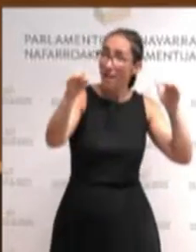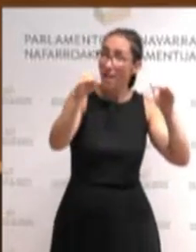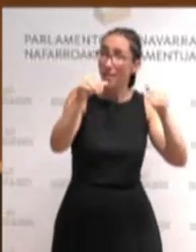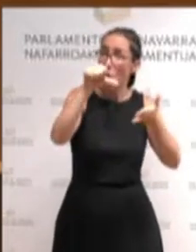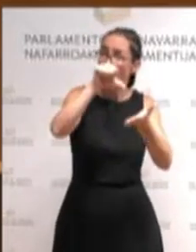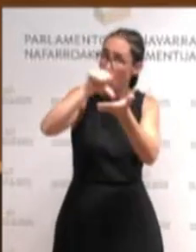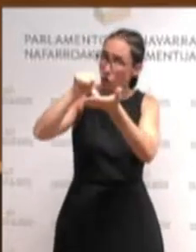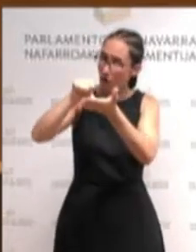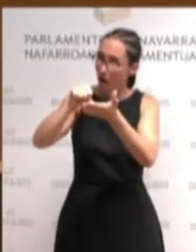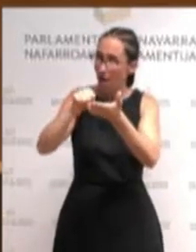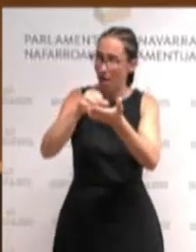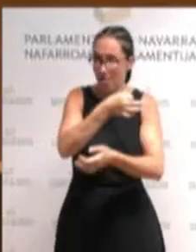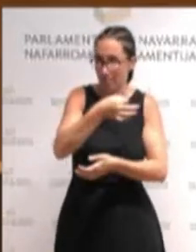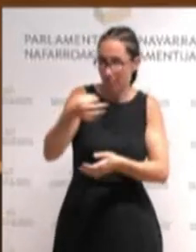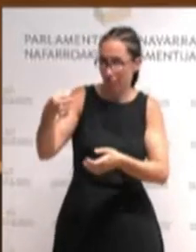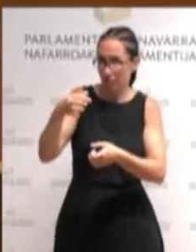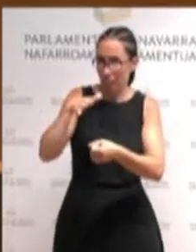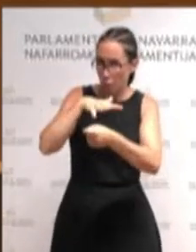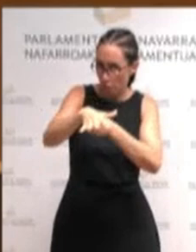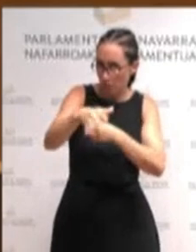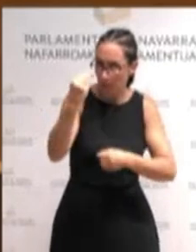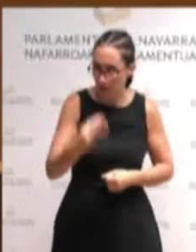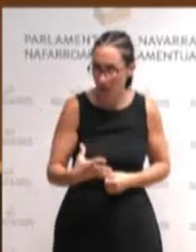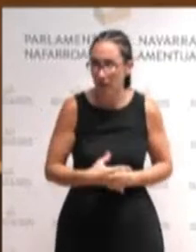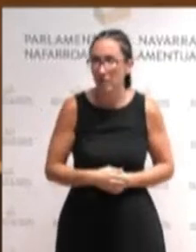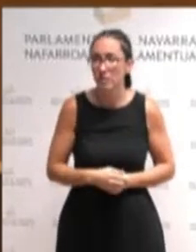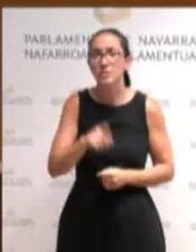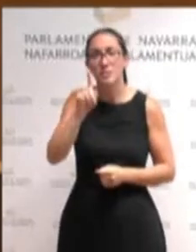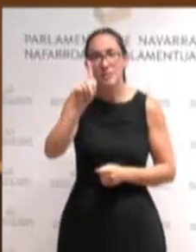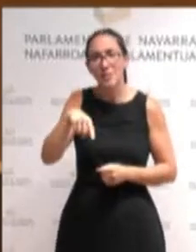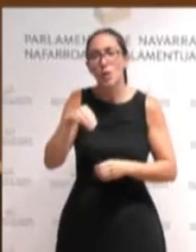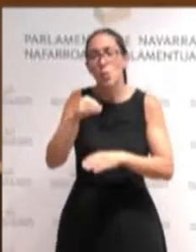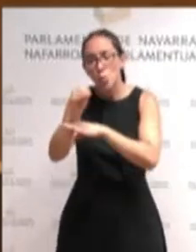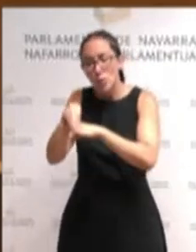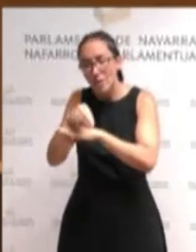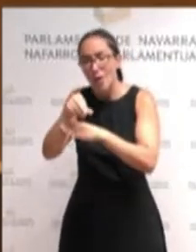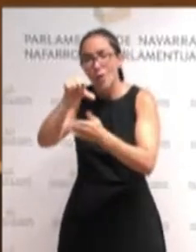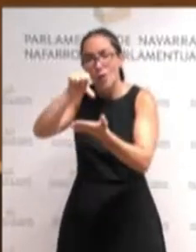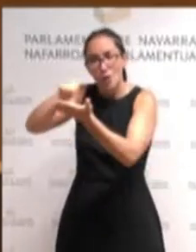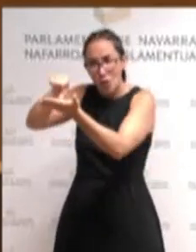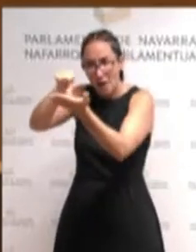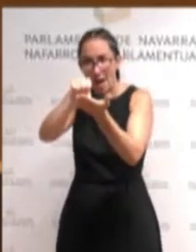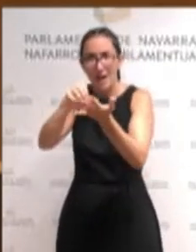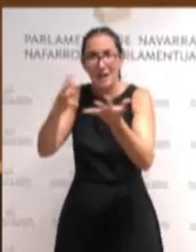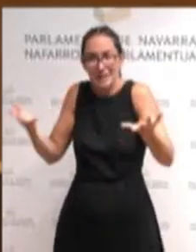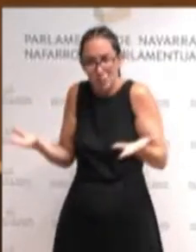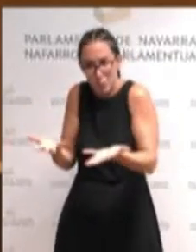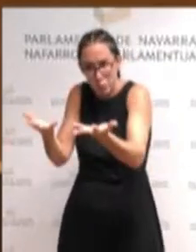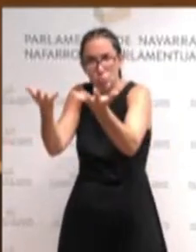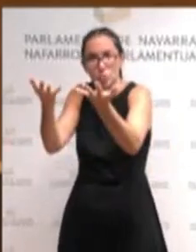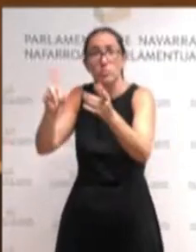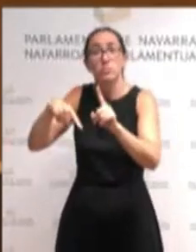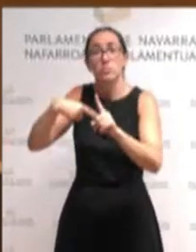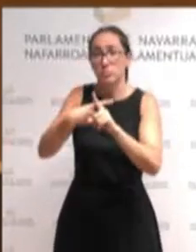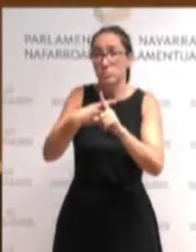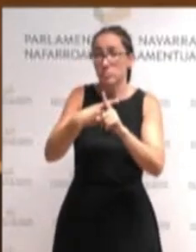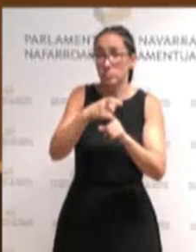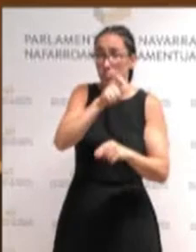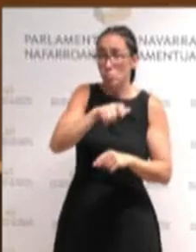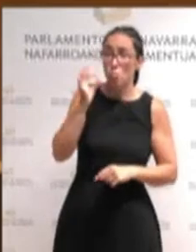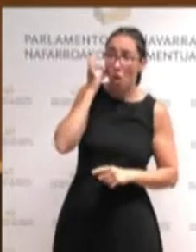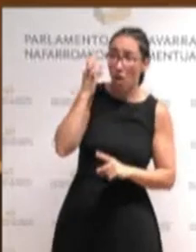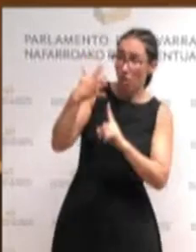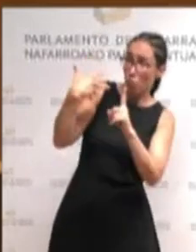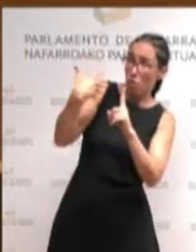el impulso a los pactos de cuidados locales y la lucha efectiva contra la violencia hacia las mujeres